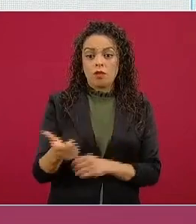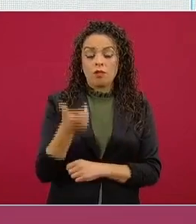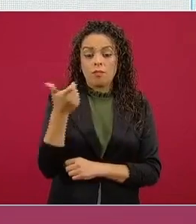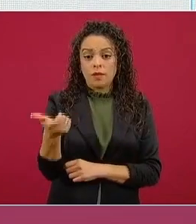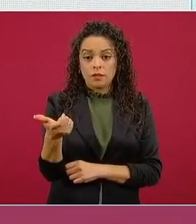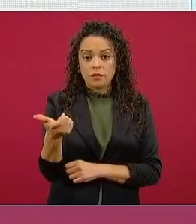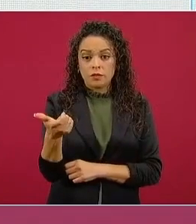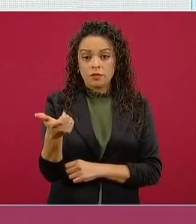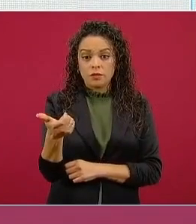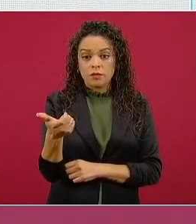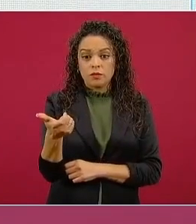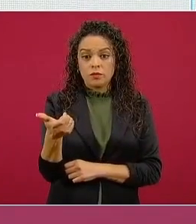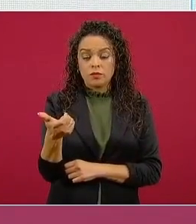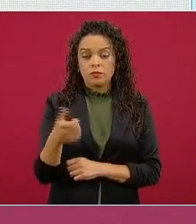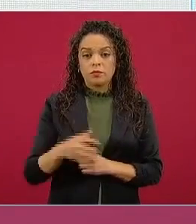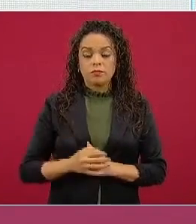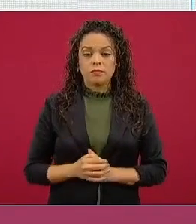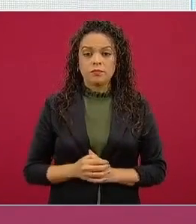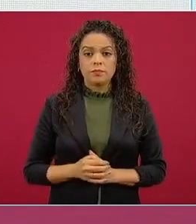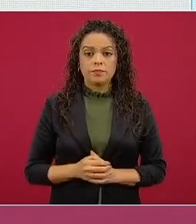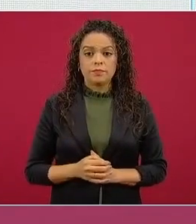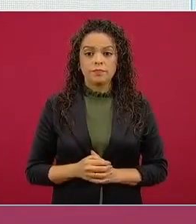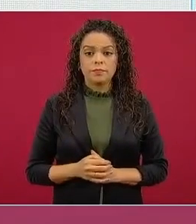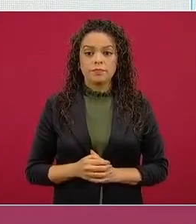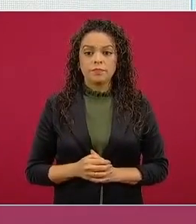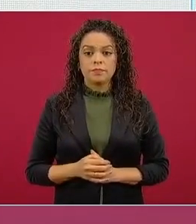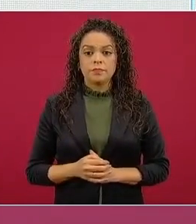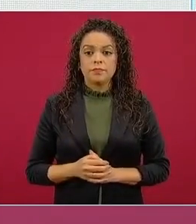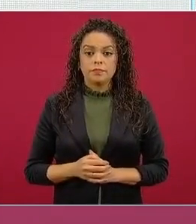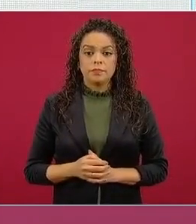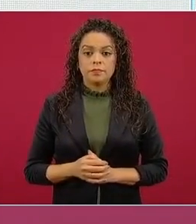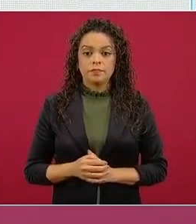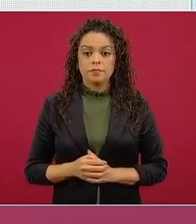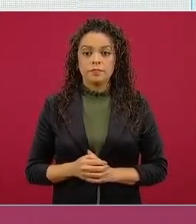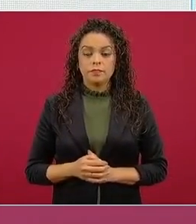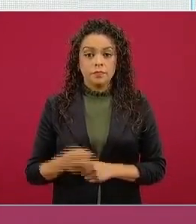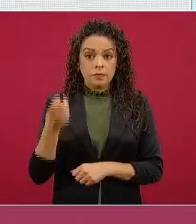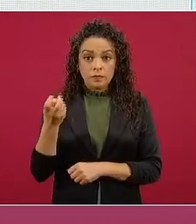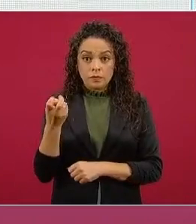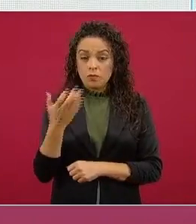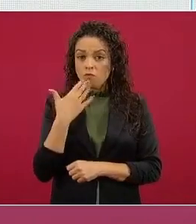que se manejaban sin control